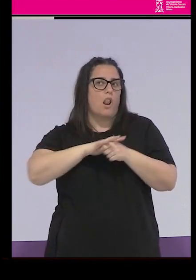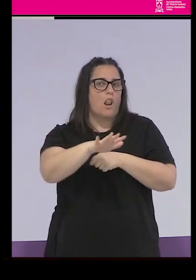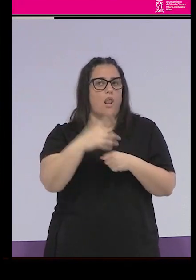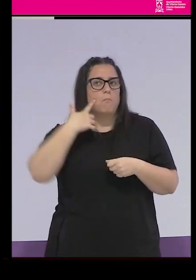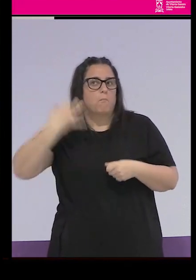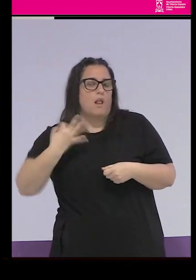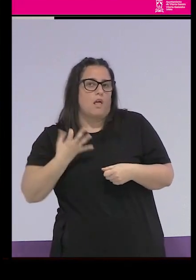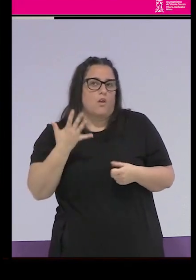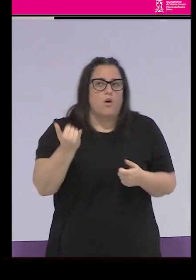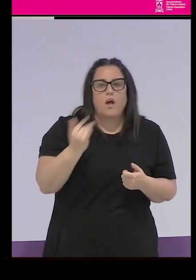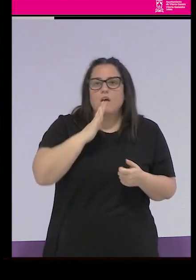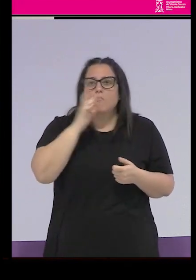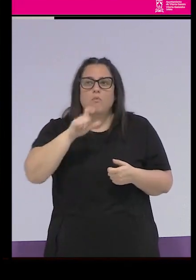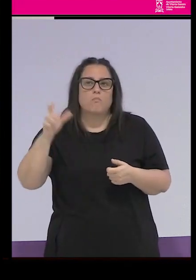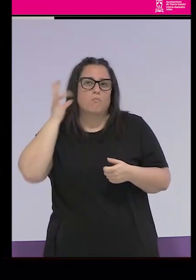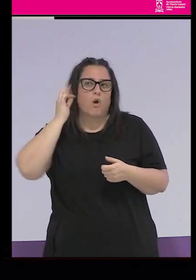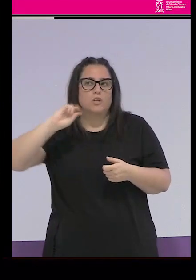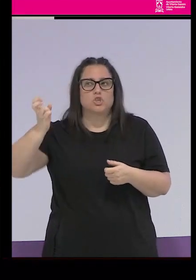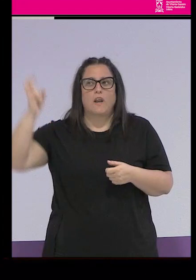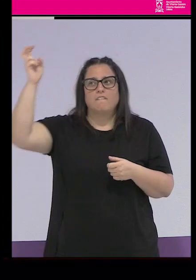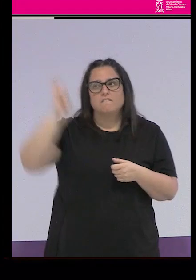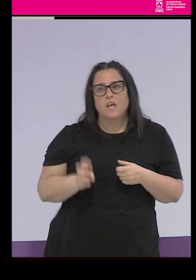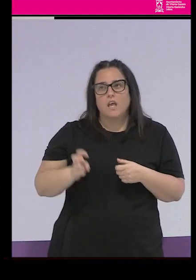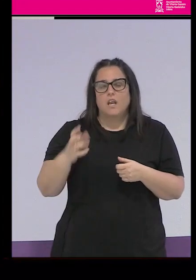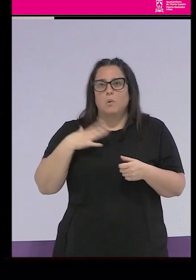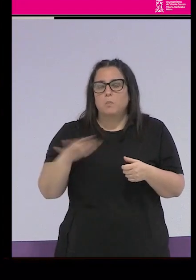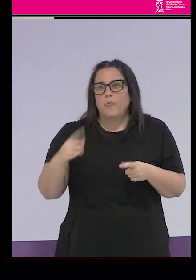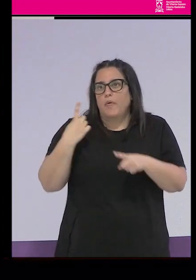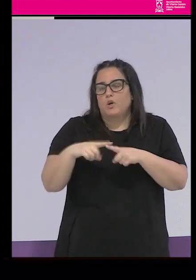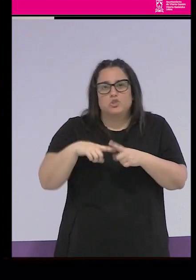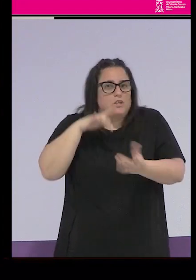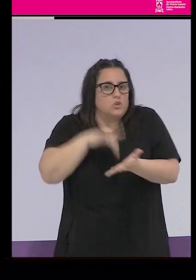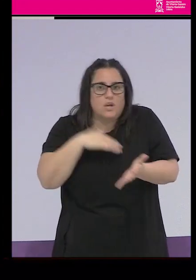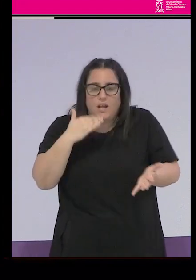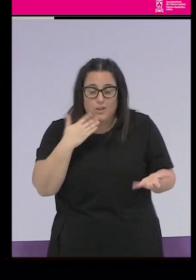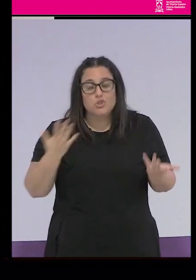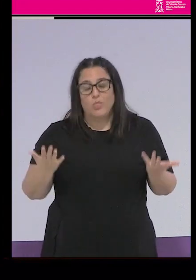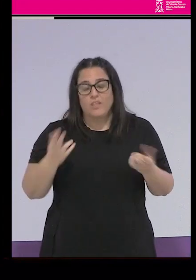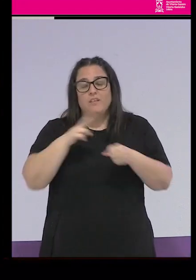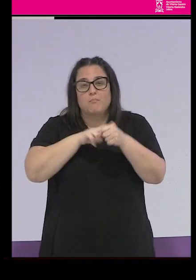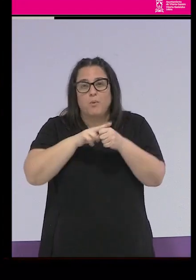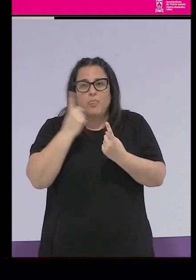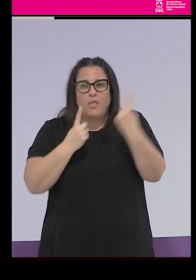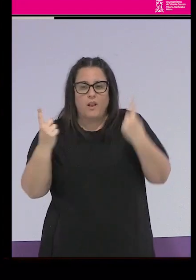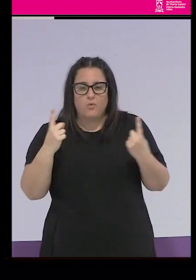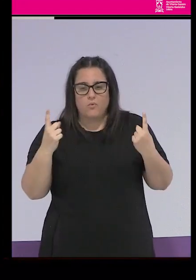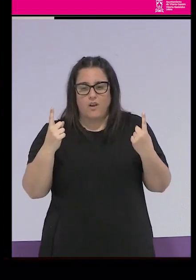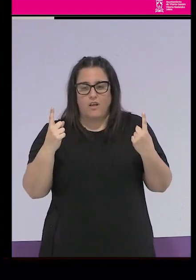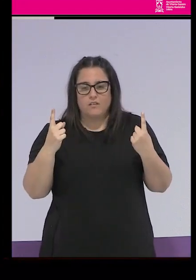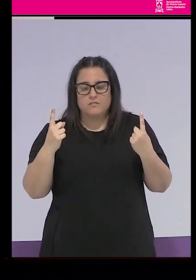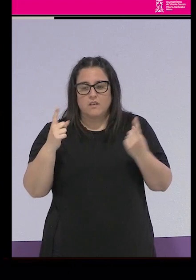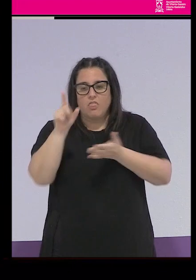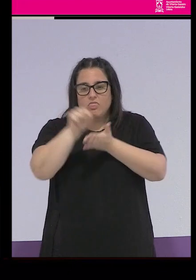venían guiris de otros sitios y podían pasar un montón de cosas. Entonces, coger los datos de algunas provincias e intentar escalarlo a nivel